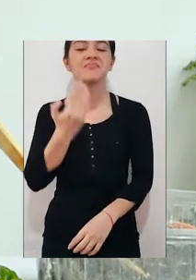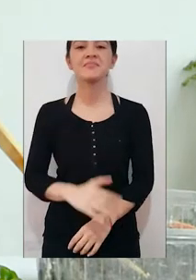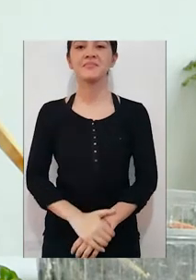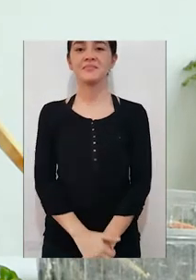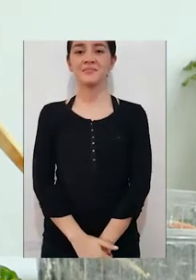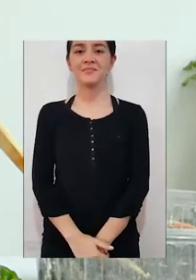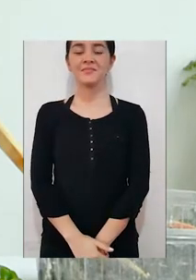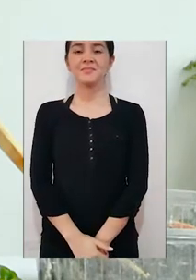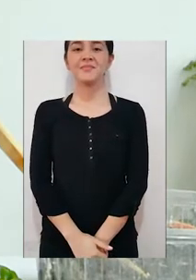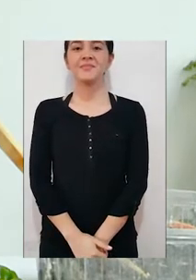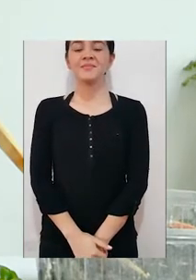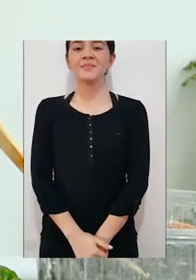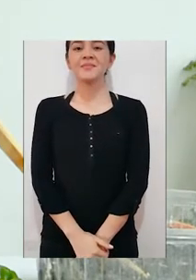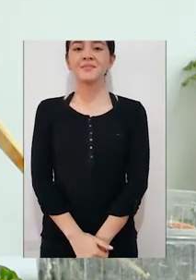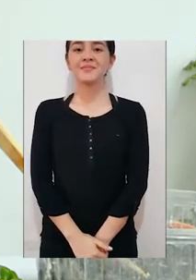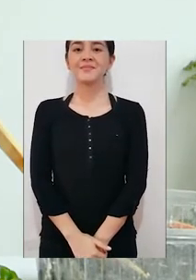a su colita.